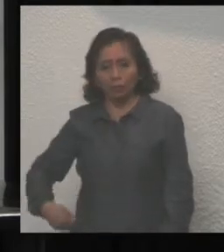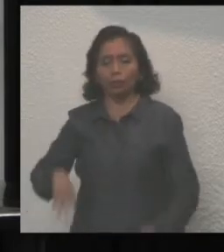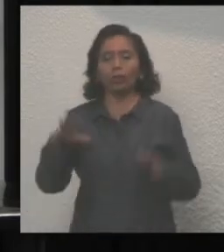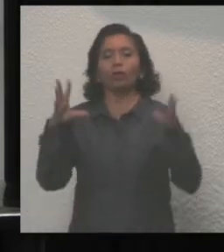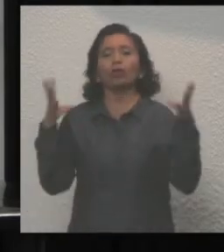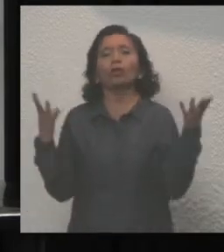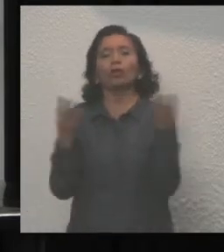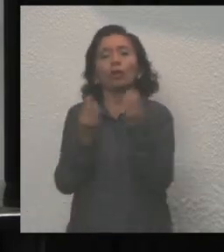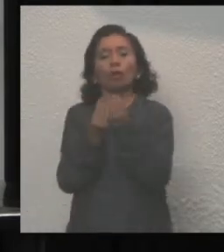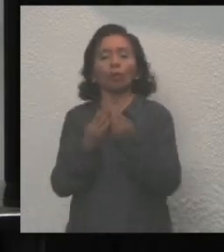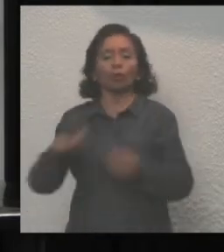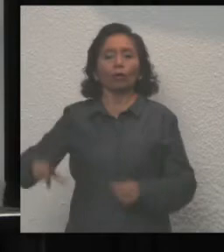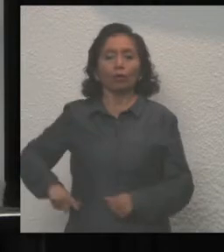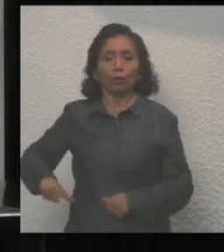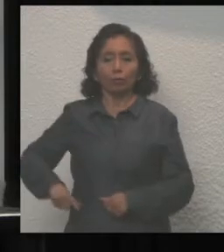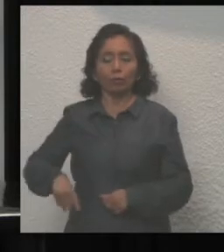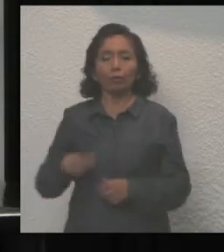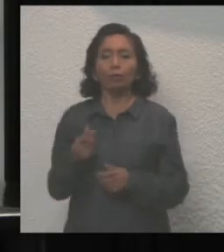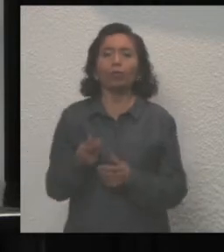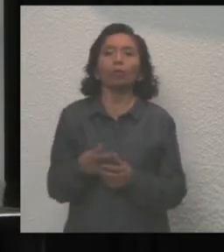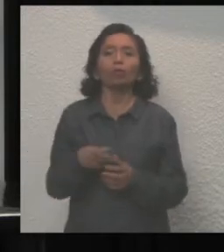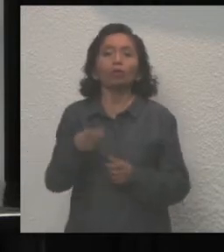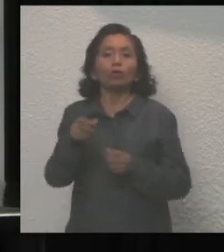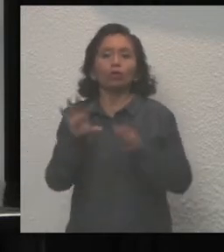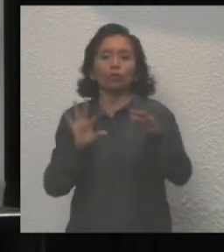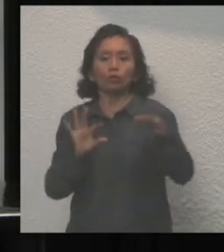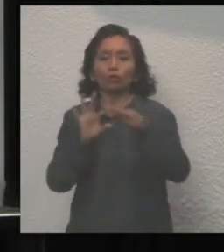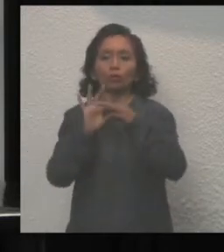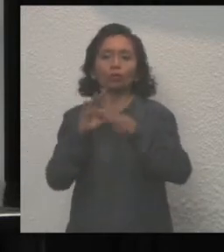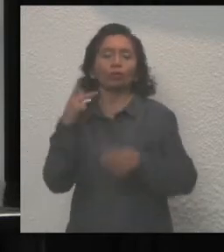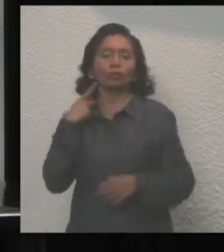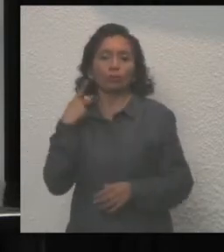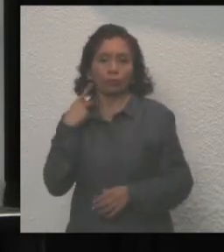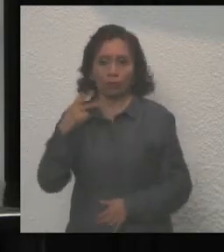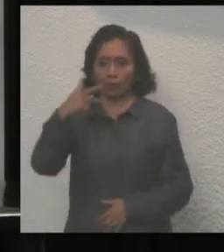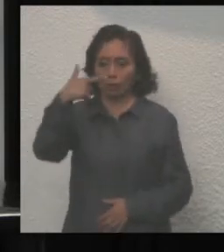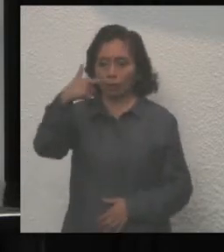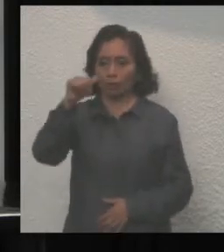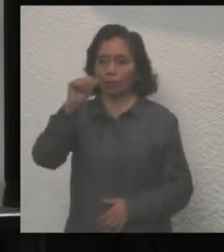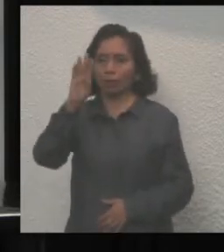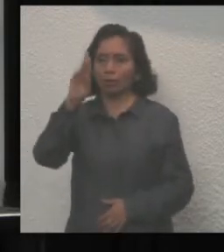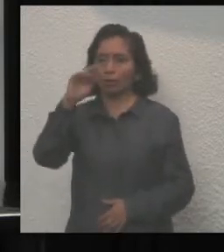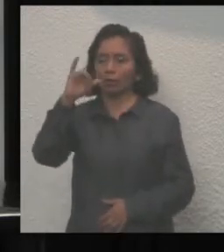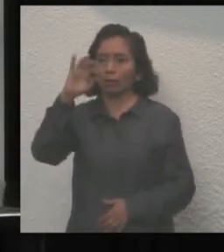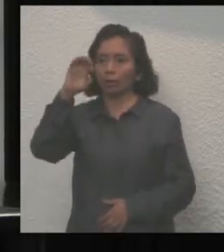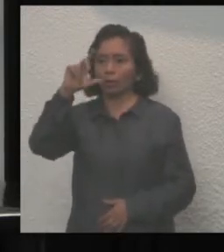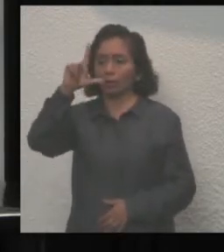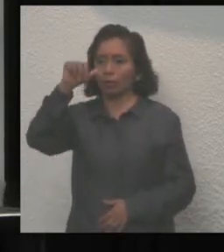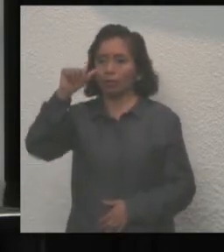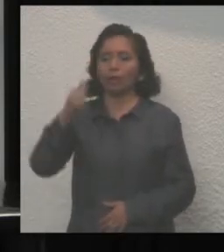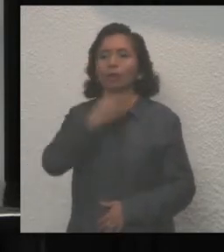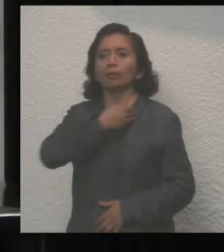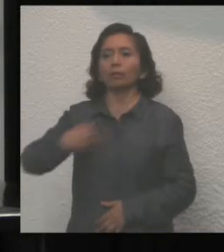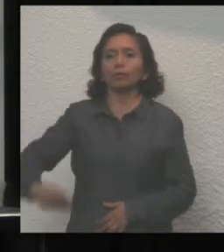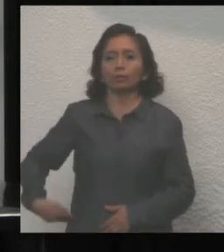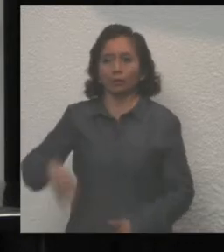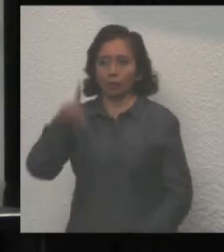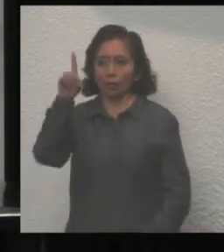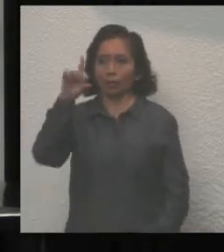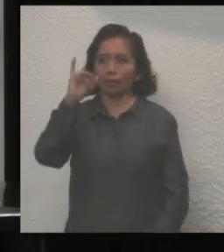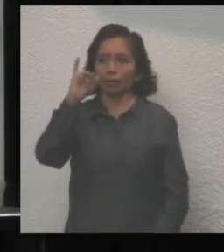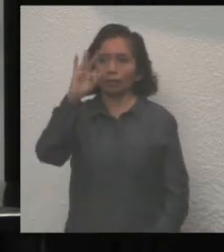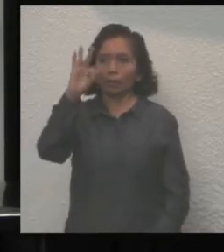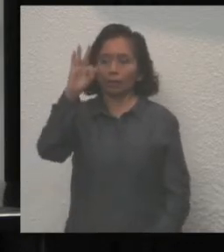Coordinación Política. A la señora Gabriela Rejón de Joaquín, presidenta del Sistema DIF del Estado.